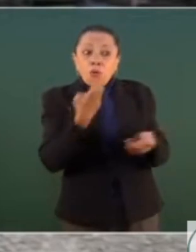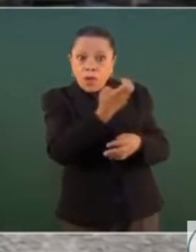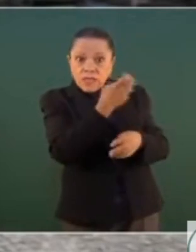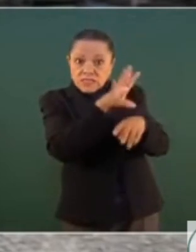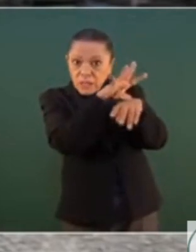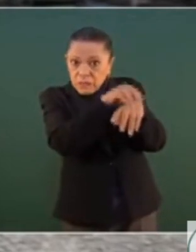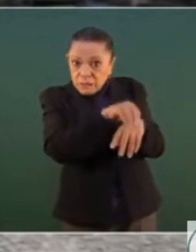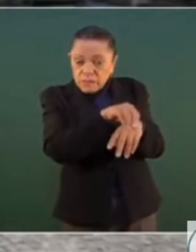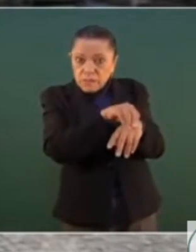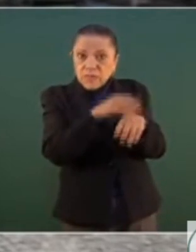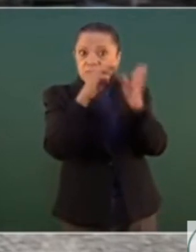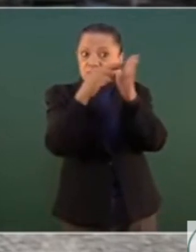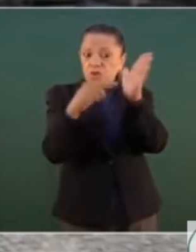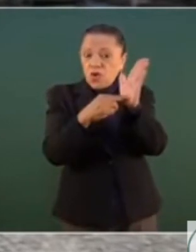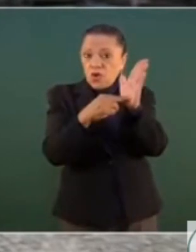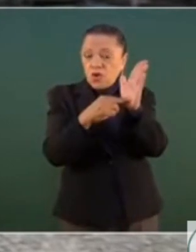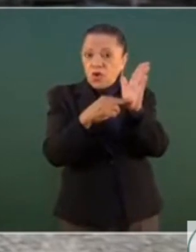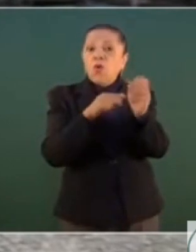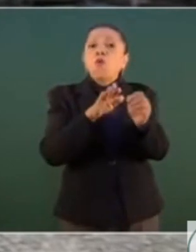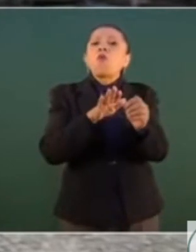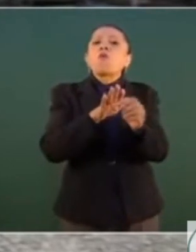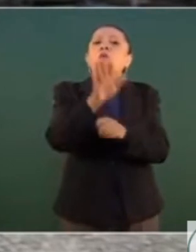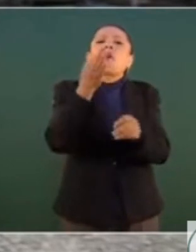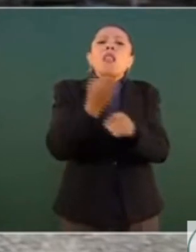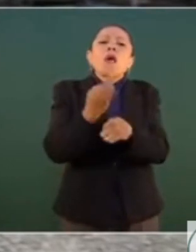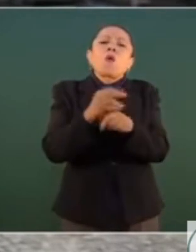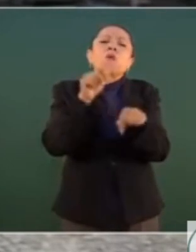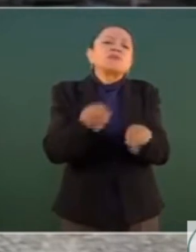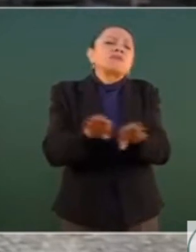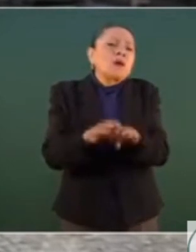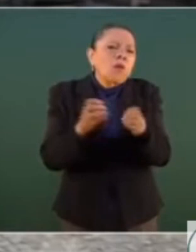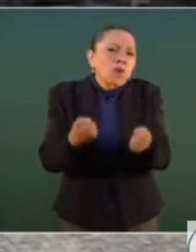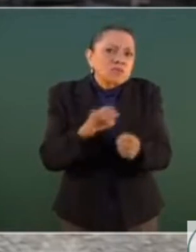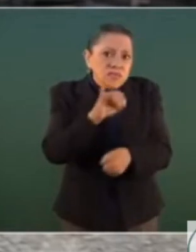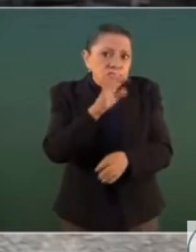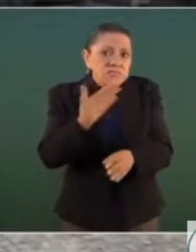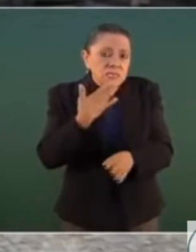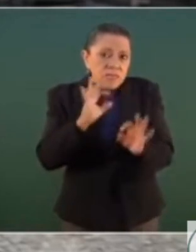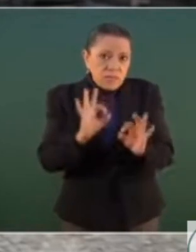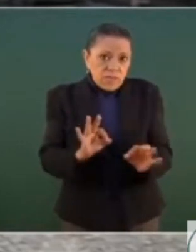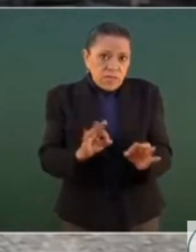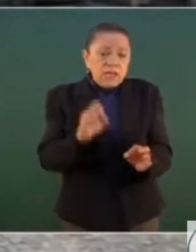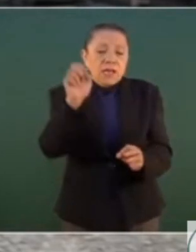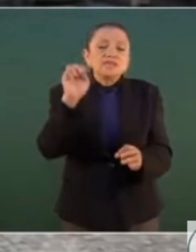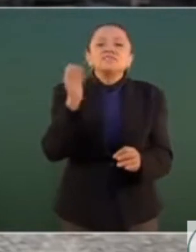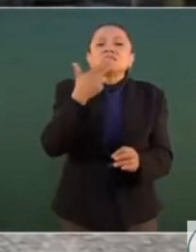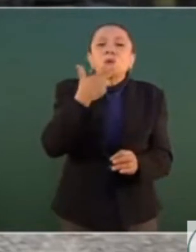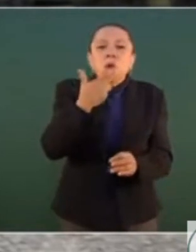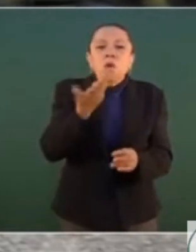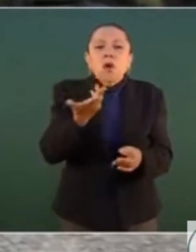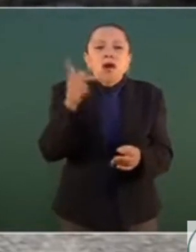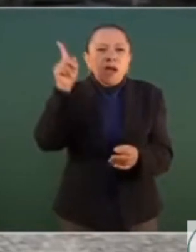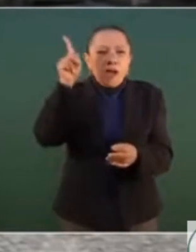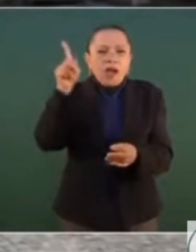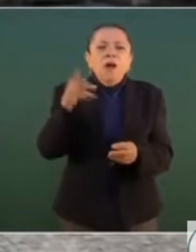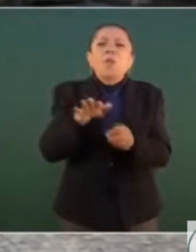determinado cuál es el estado en el que está, o sea, no cuál es el estado en Chihuahua, pero cuál es la